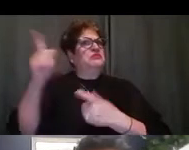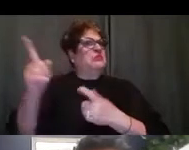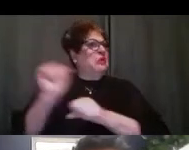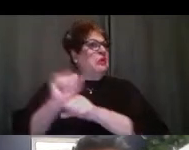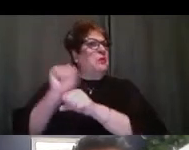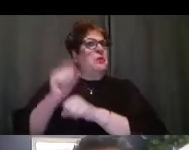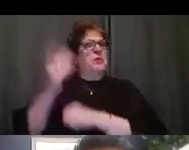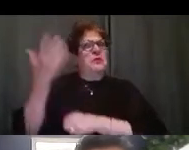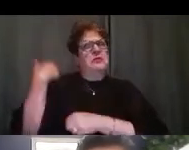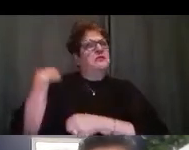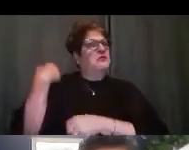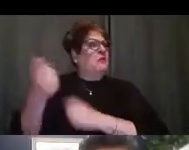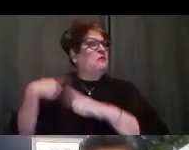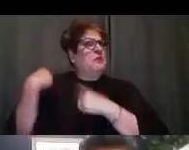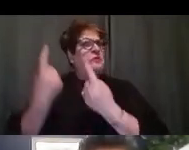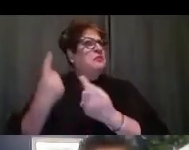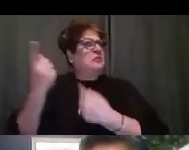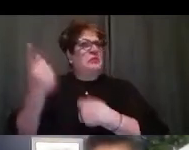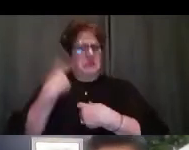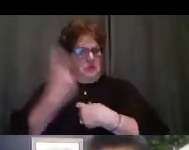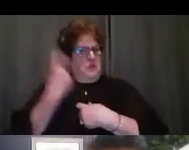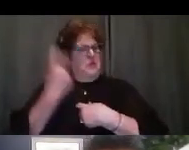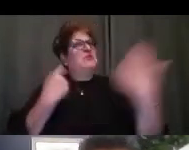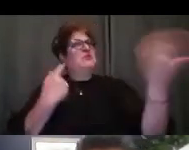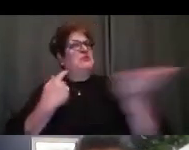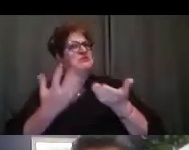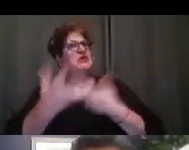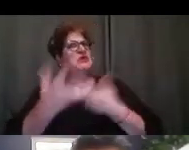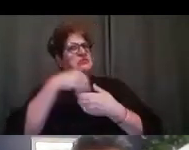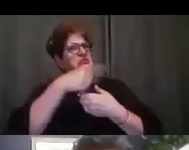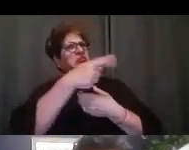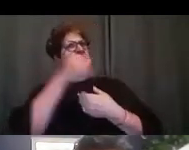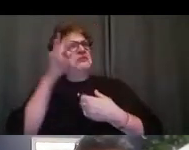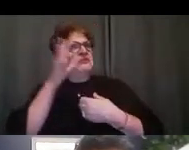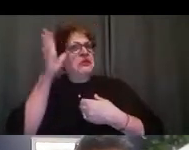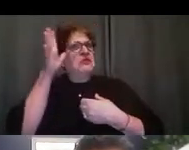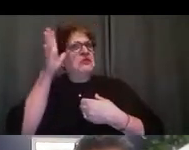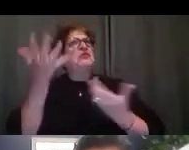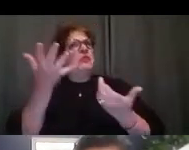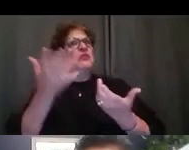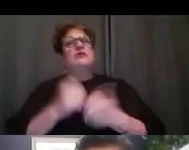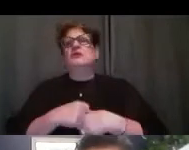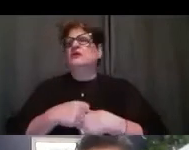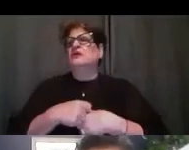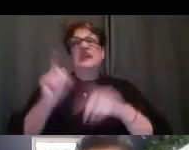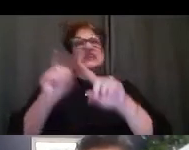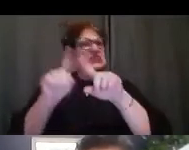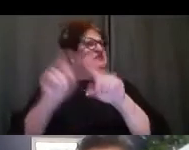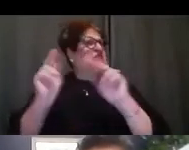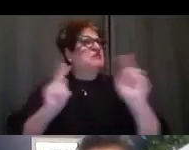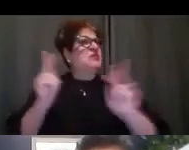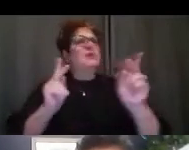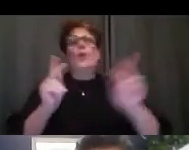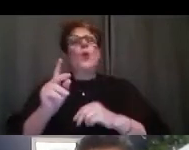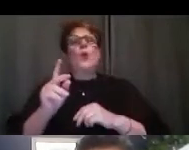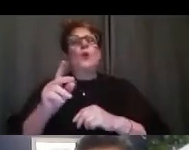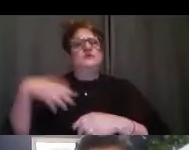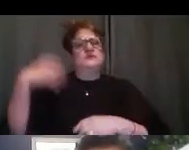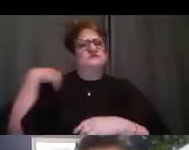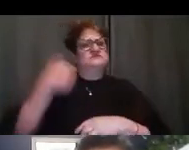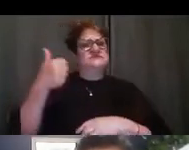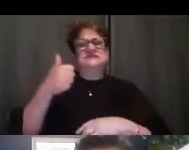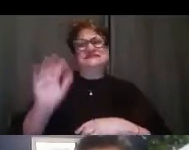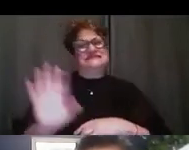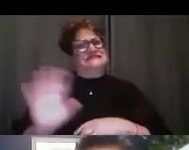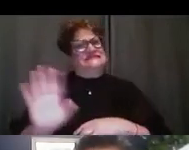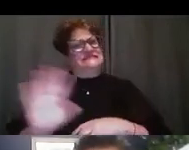hacer las cosas y eso funciona para mí que para otras, otras, otros pueblos que en